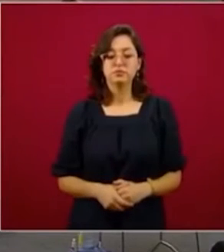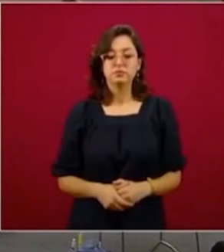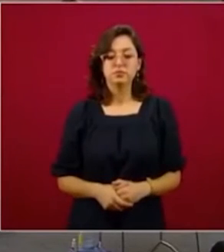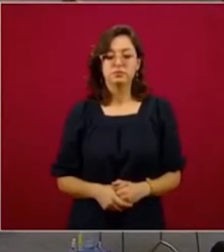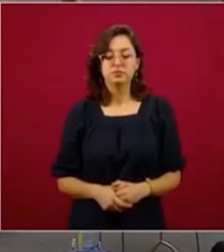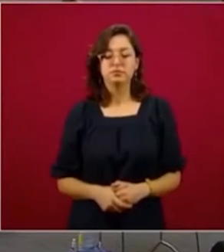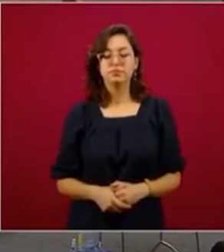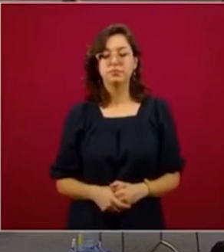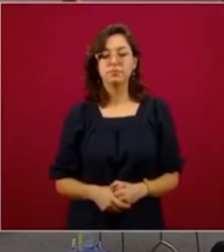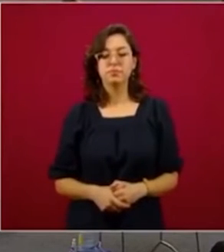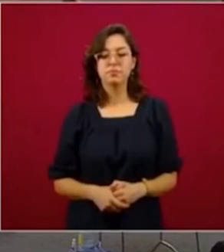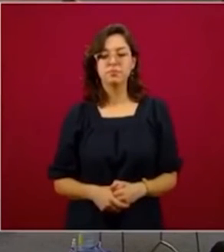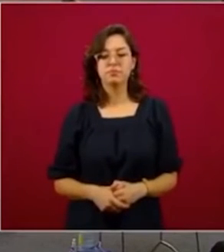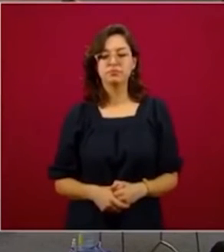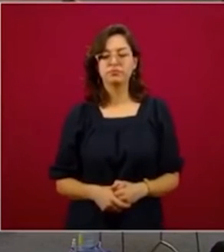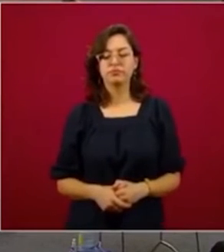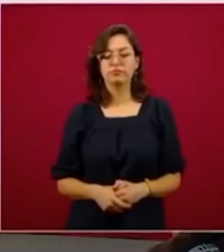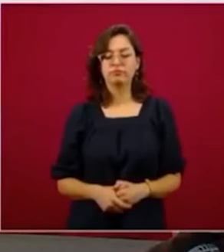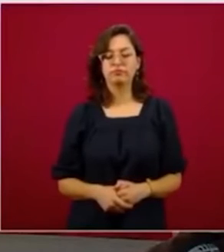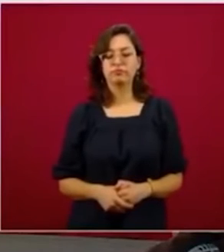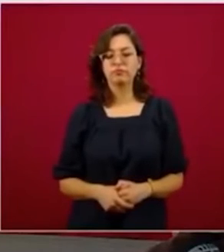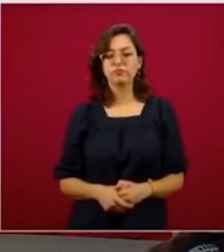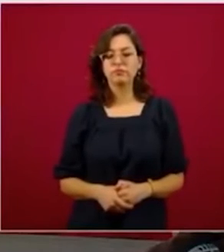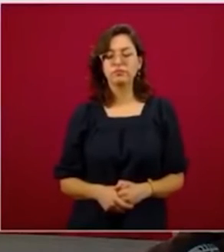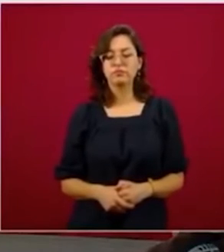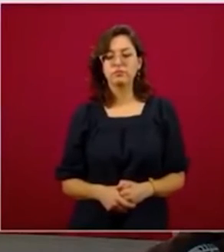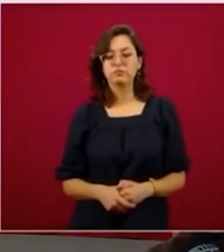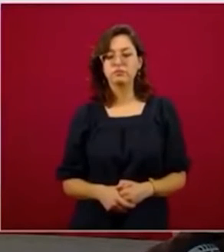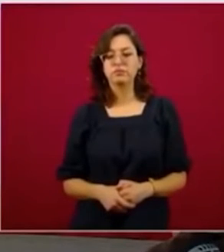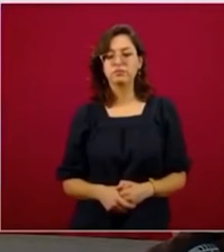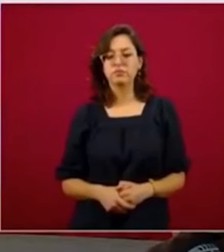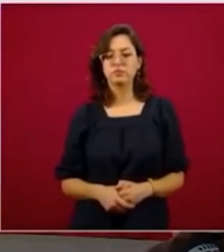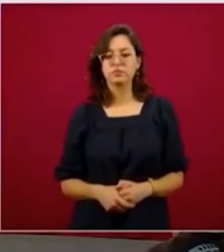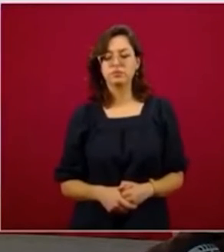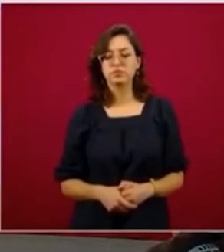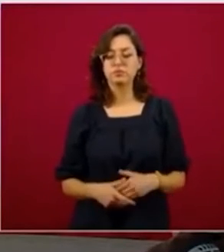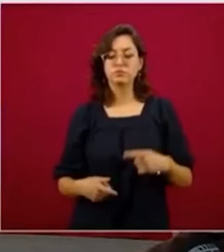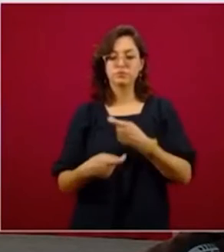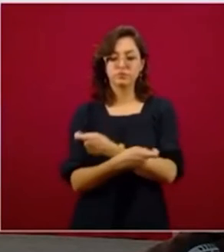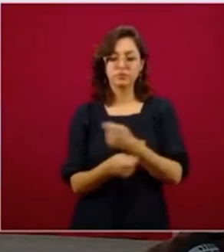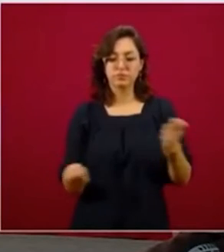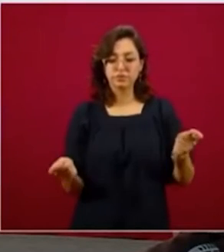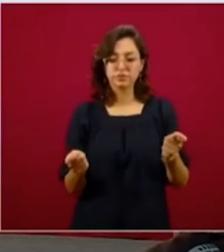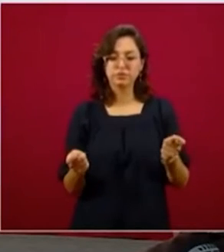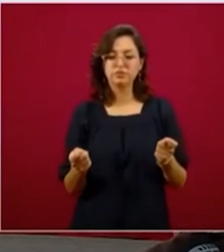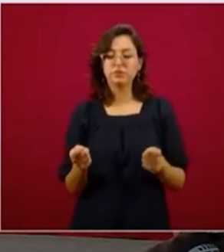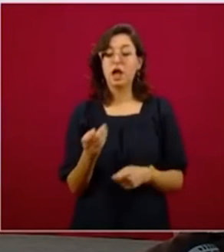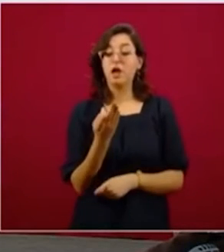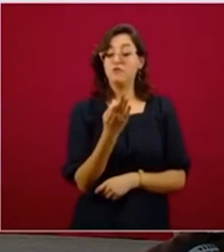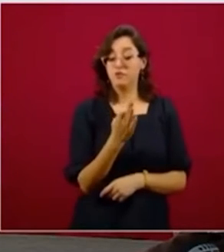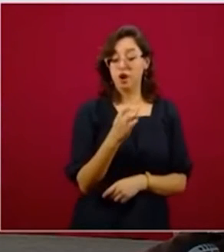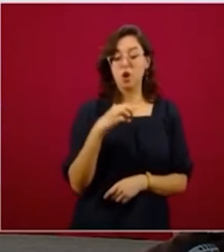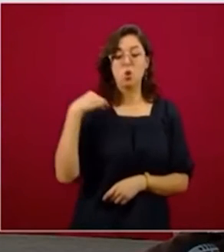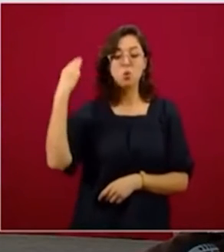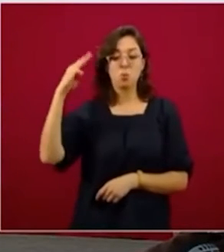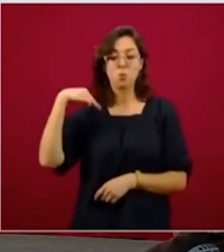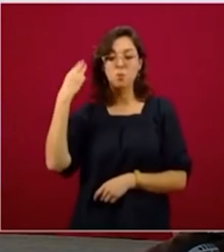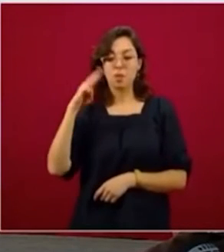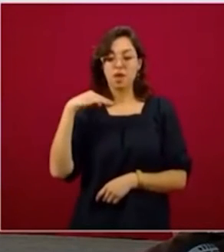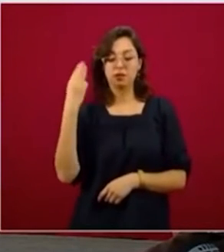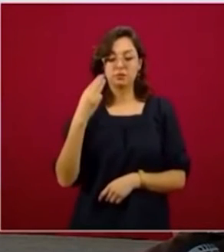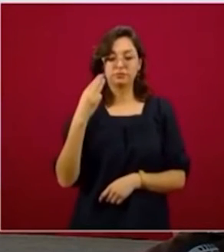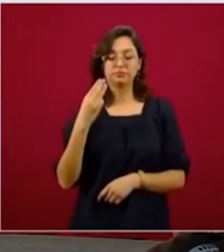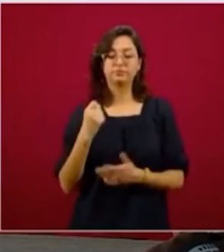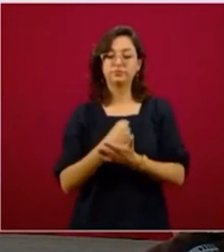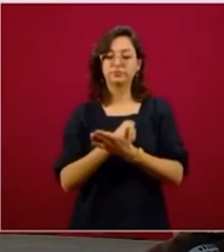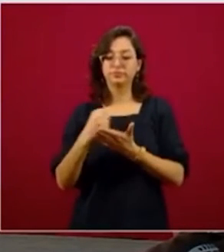Esto es el avance de lo que se ha otorgado. En febrero o marzo se colocó un primer paquete